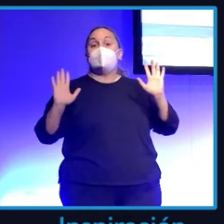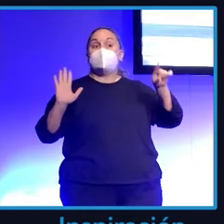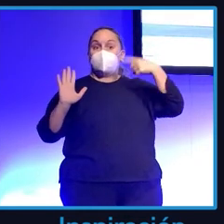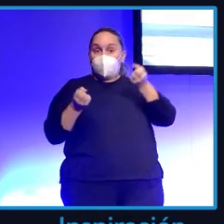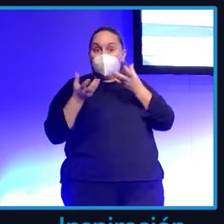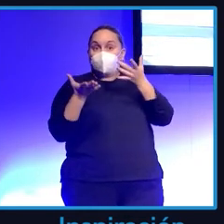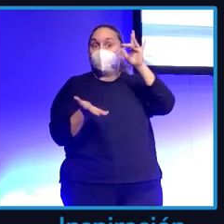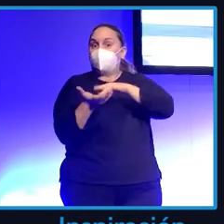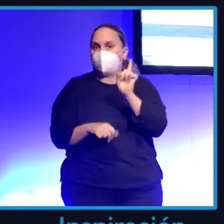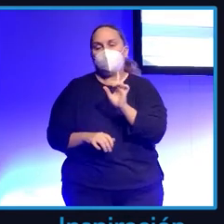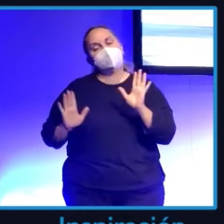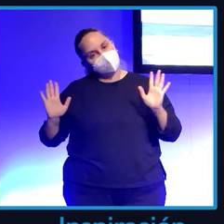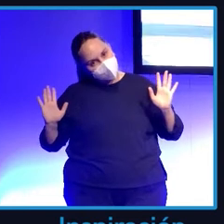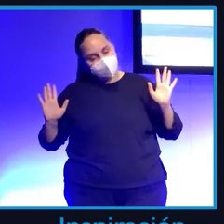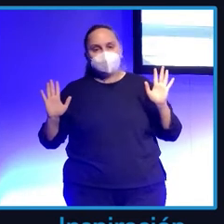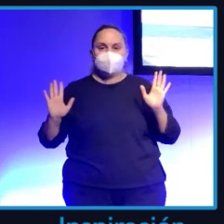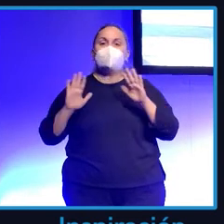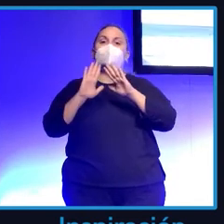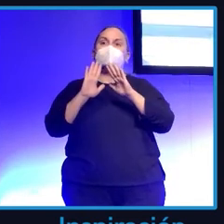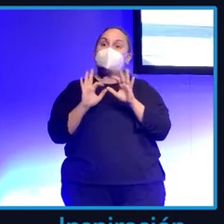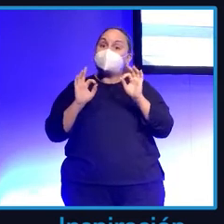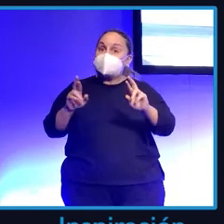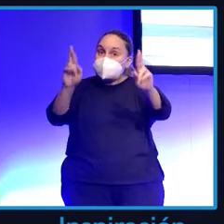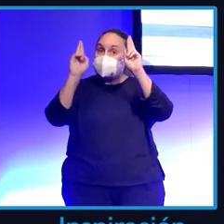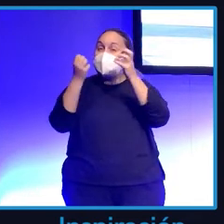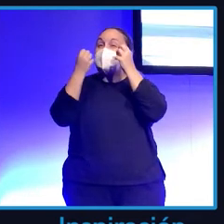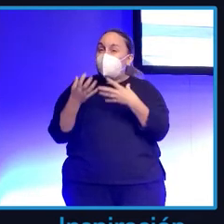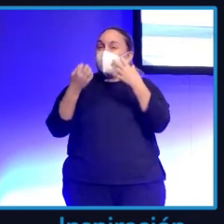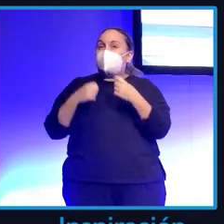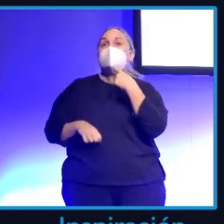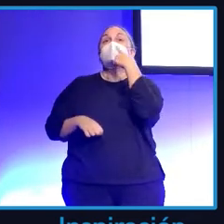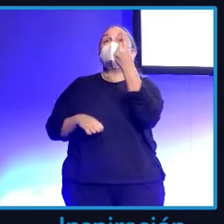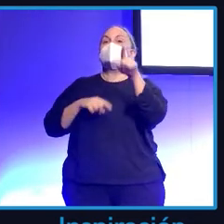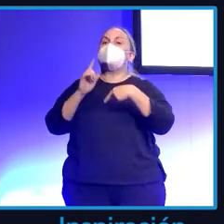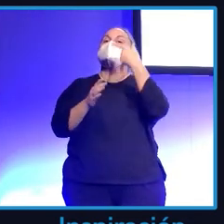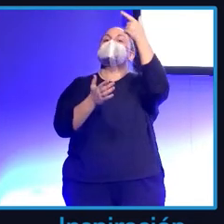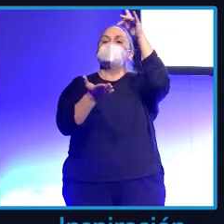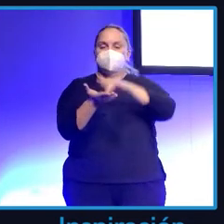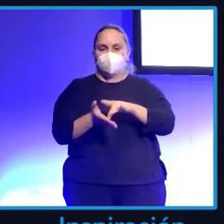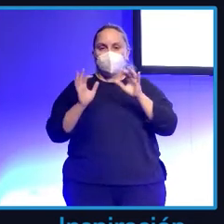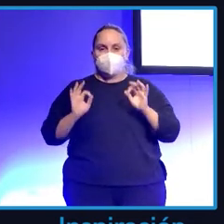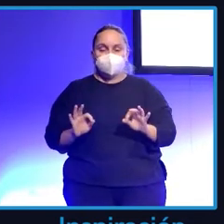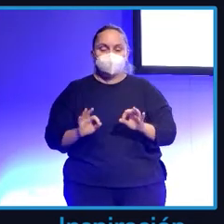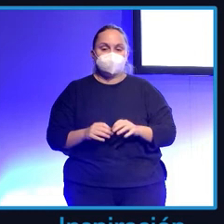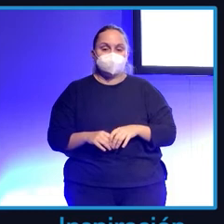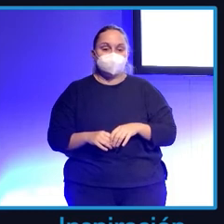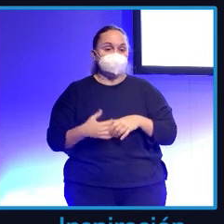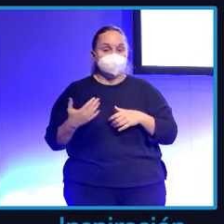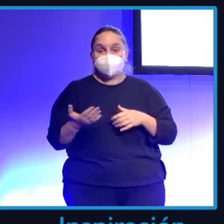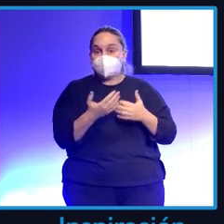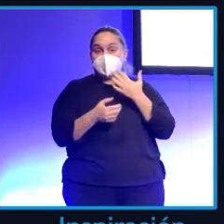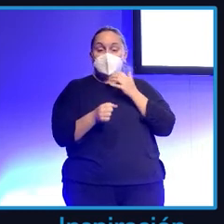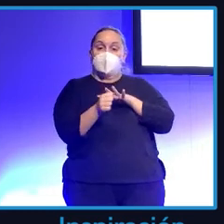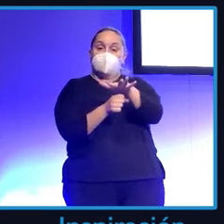muy feo que no pasara. Así que es como el libro ese, que te pasen cosas buenas, tú lo dices en alto y que pasen. Bueno, si tienes cierta